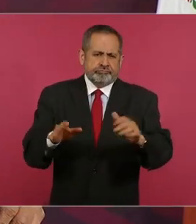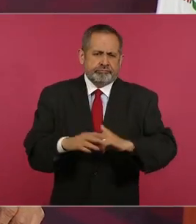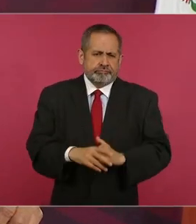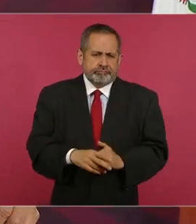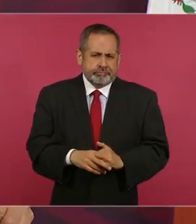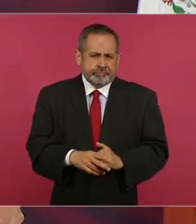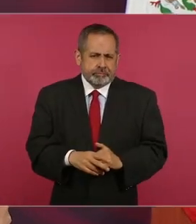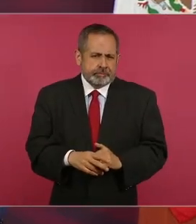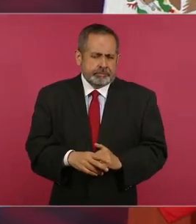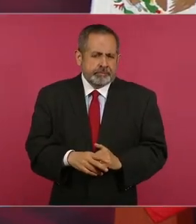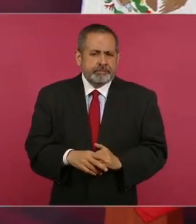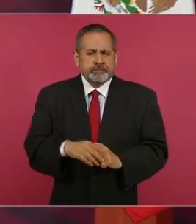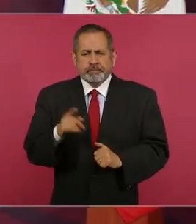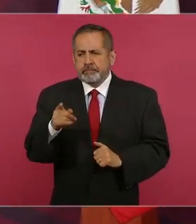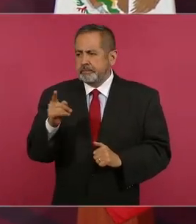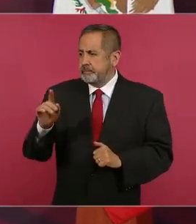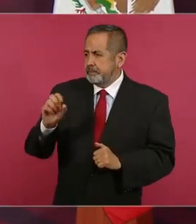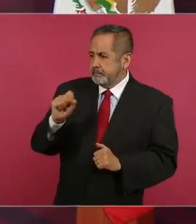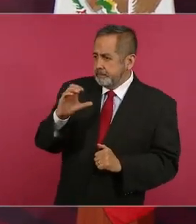ya comunicación,